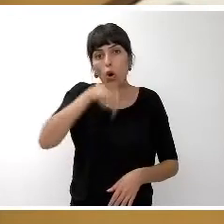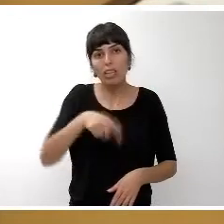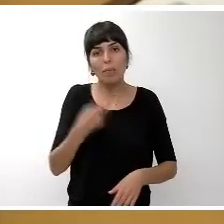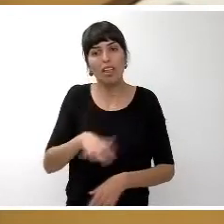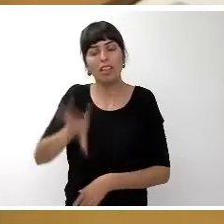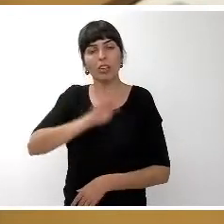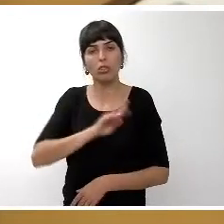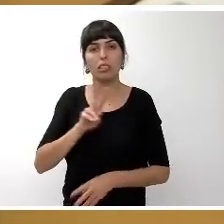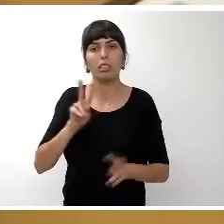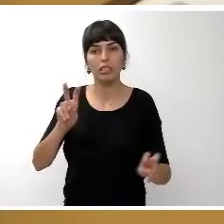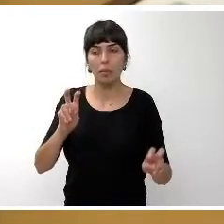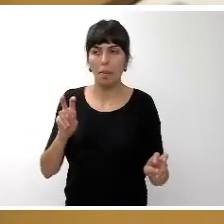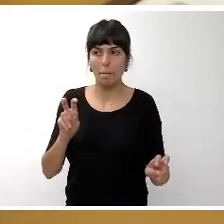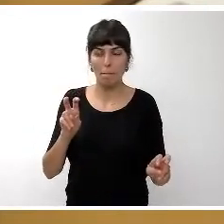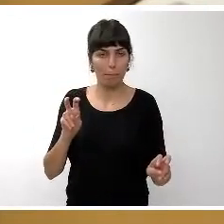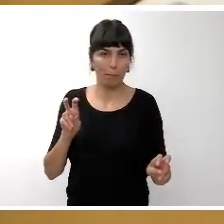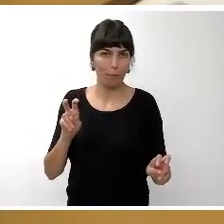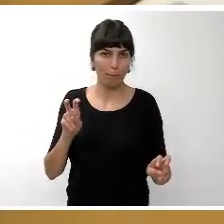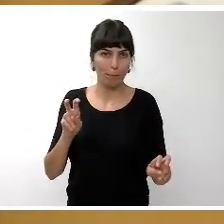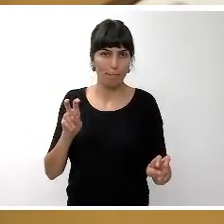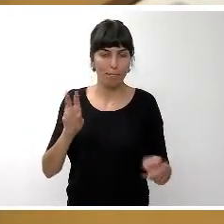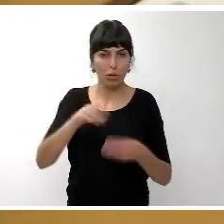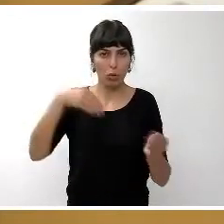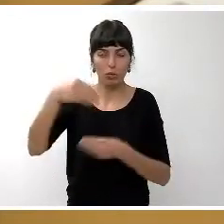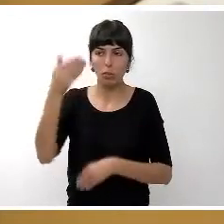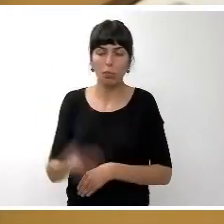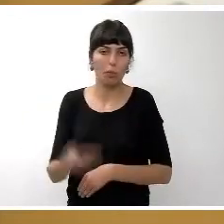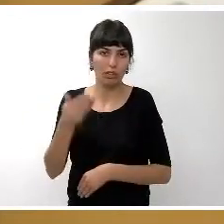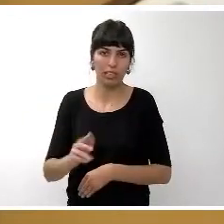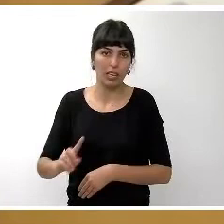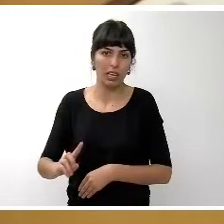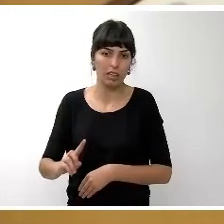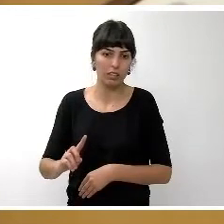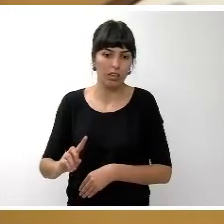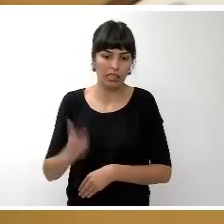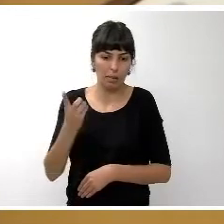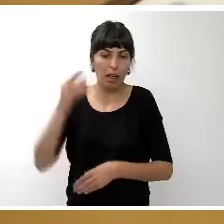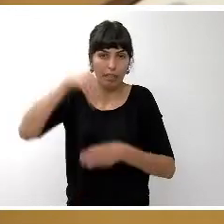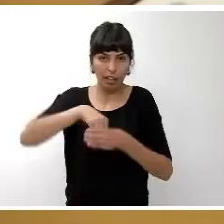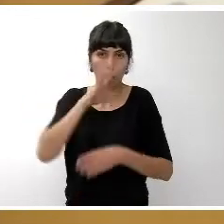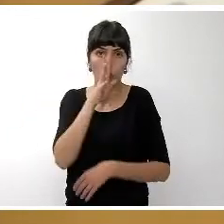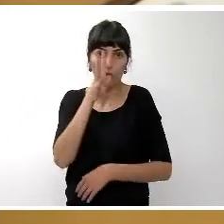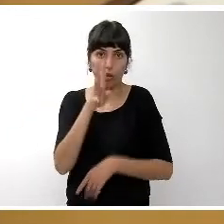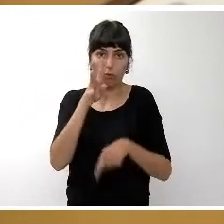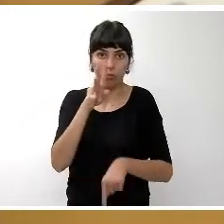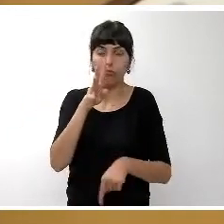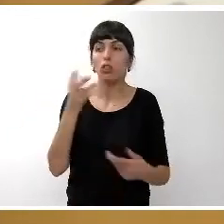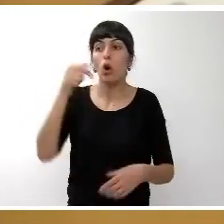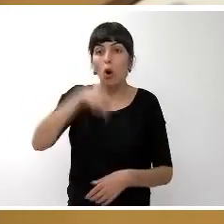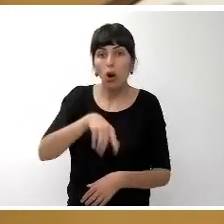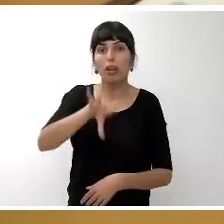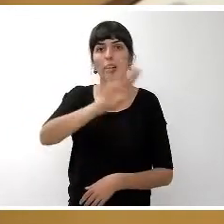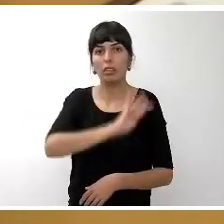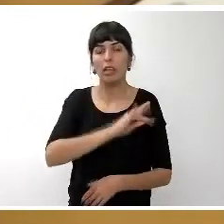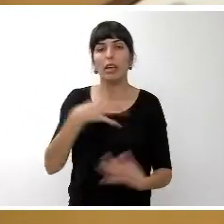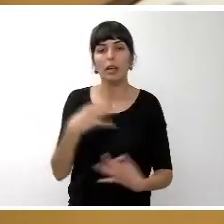de vista de la aprobación del documento más importante del presente mandato hoy se decidirá